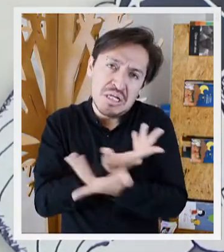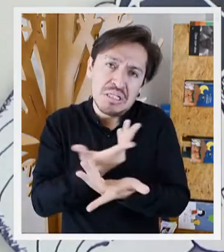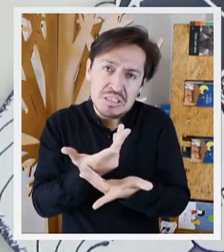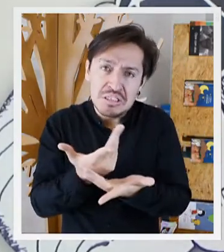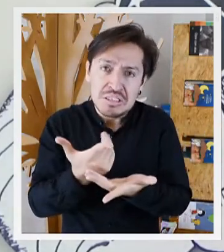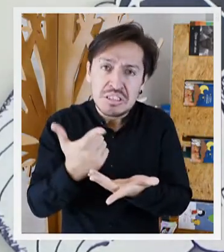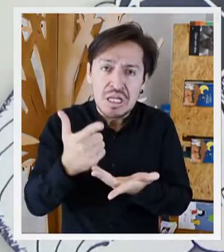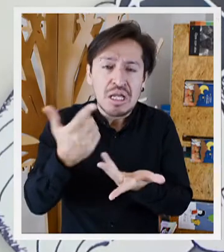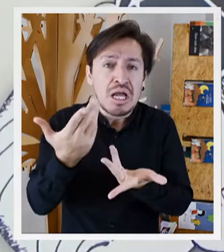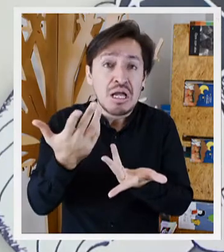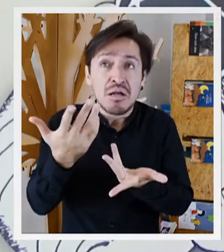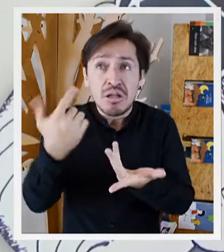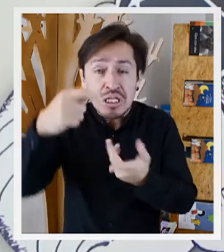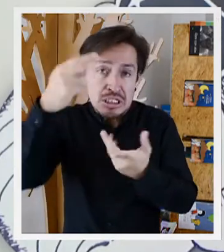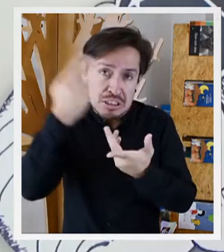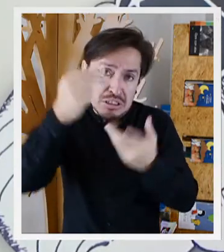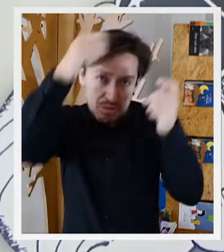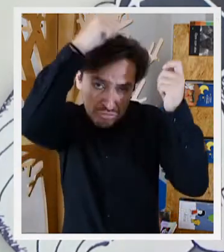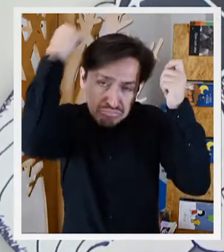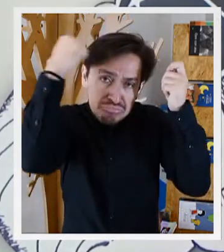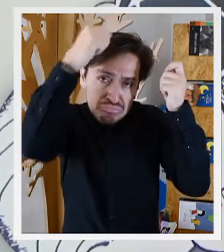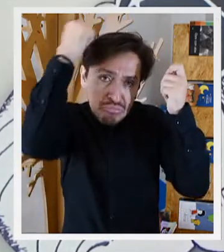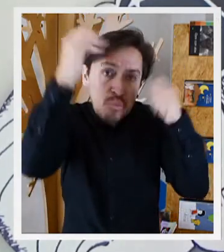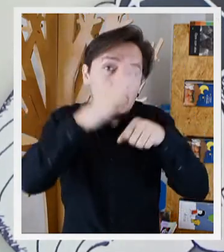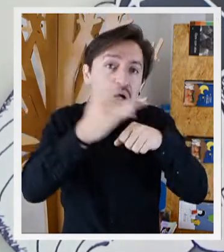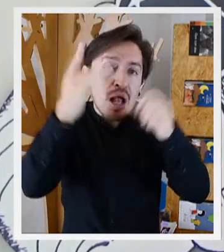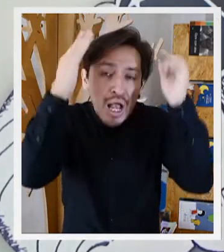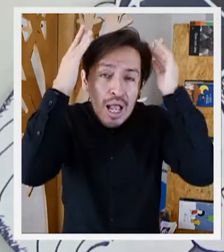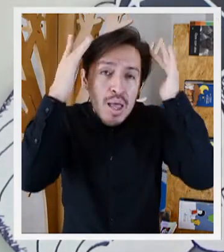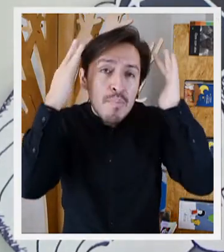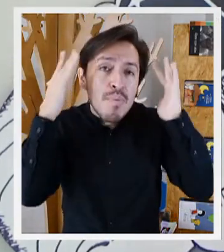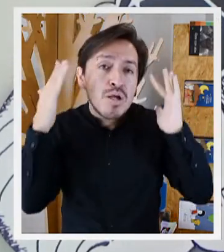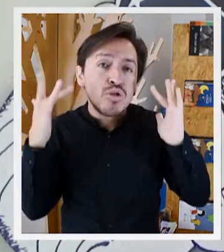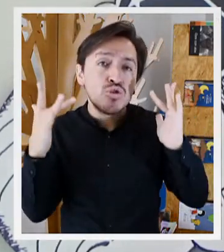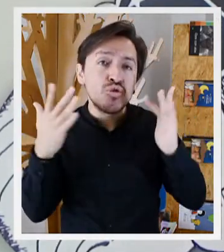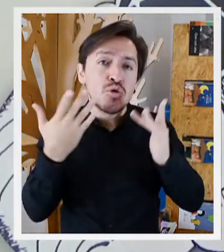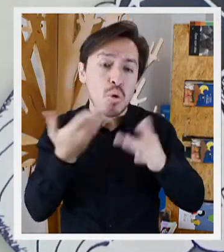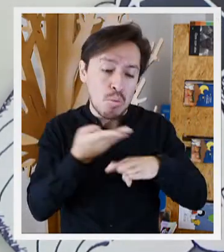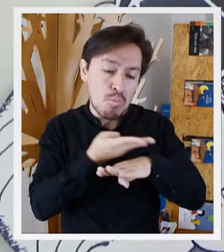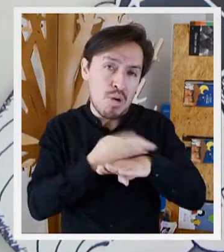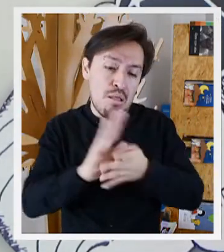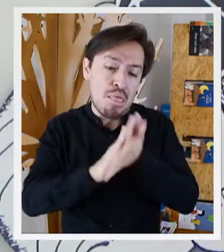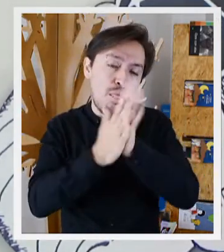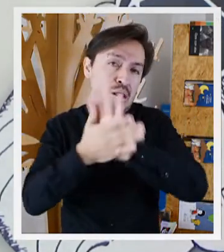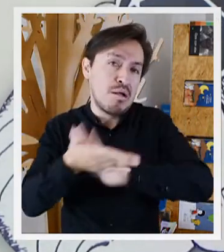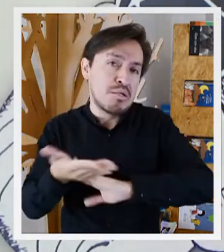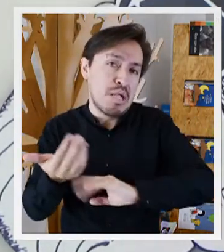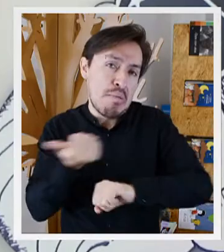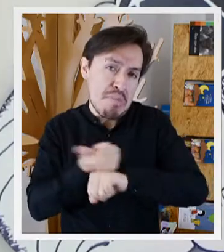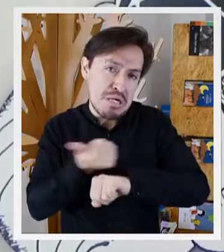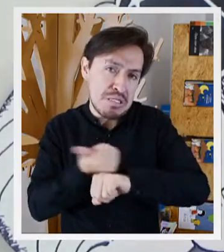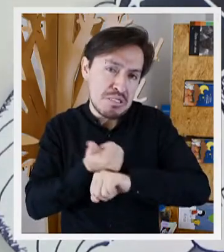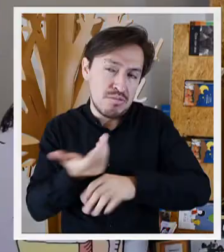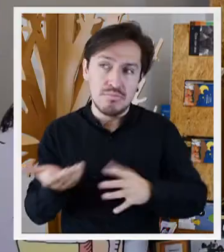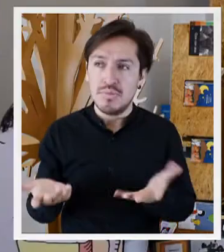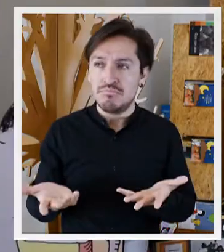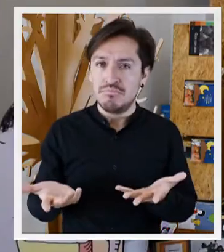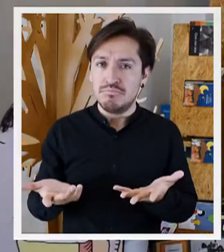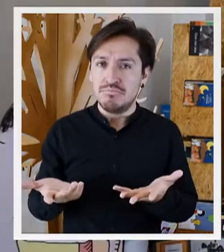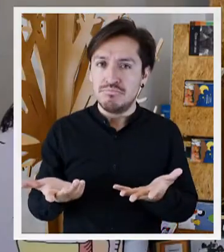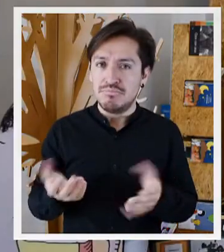Lo que pasa es que hay mucho sol y tengo que cubrirme la cabeza. O si no, mis cabellos blancos se volverán amarillentos.